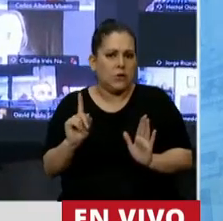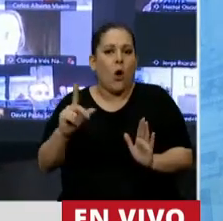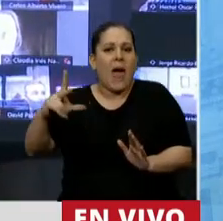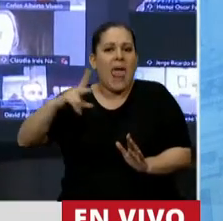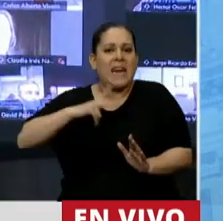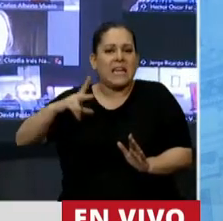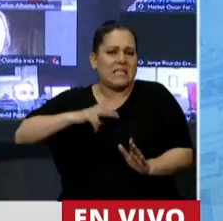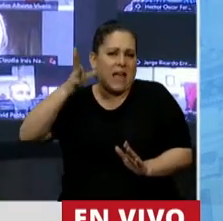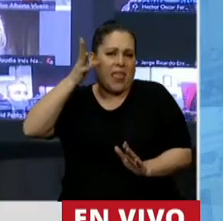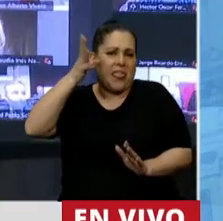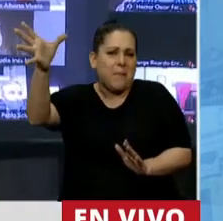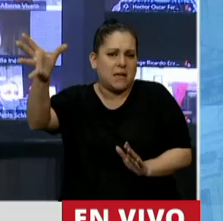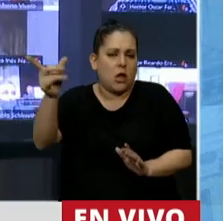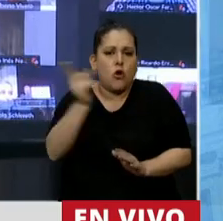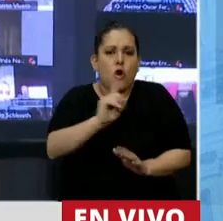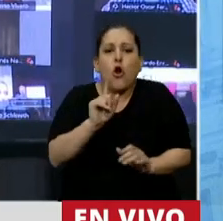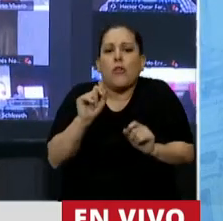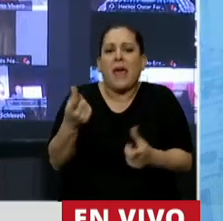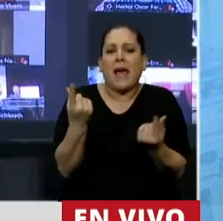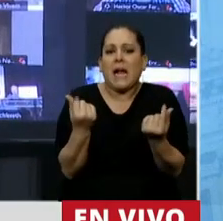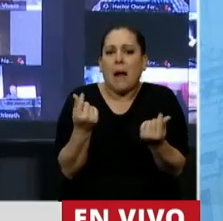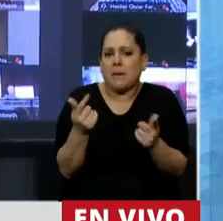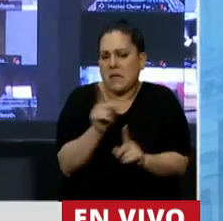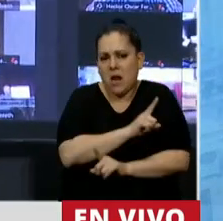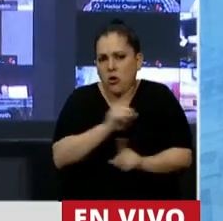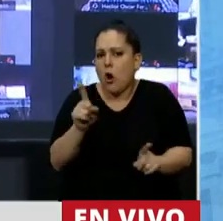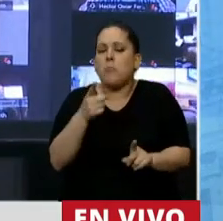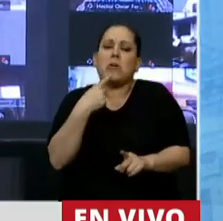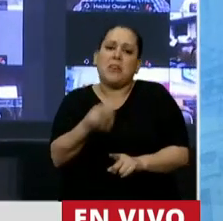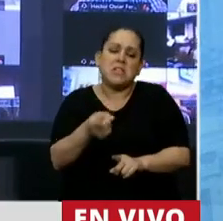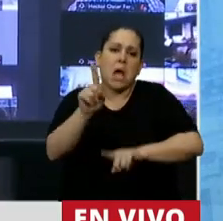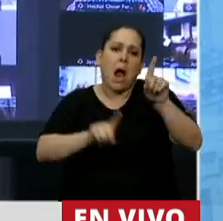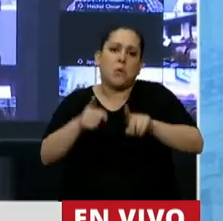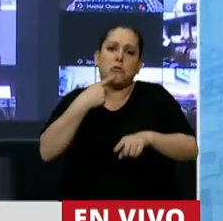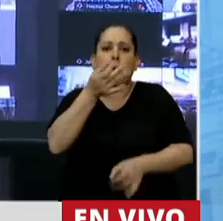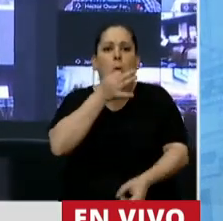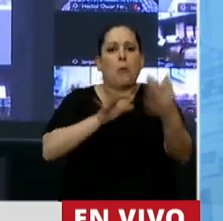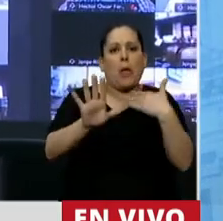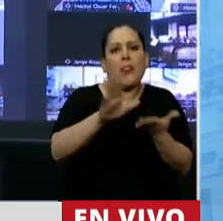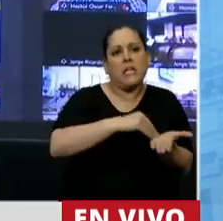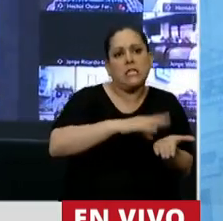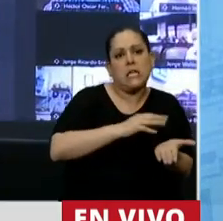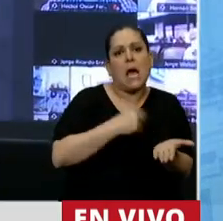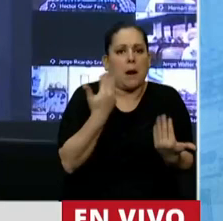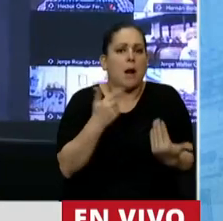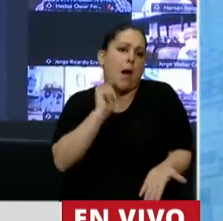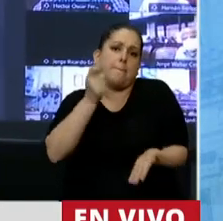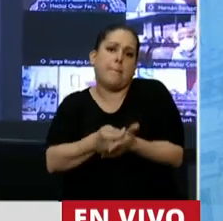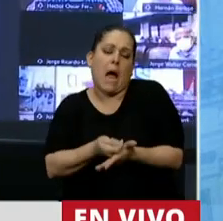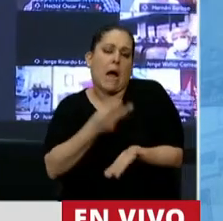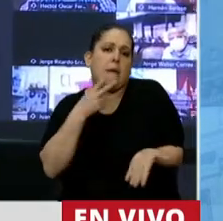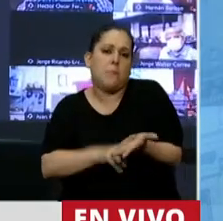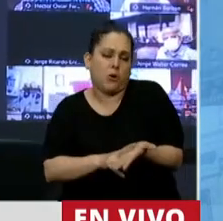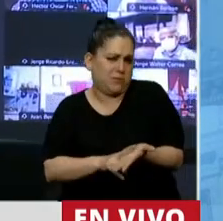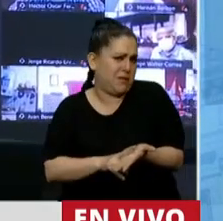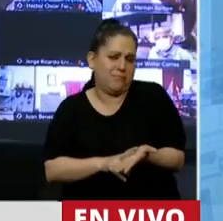riqueza, no hablamos de capital, porque alguien dijo que iban a tener que vender su capital y sus tierras para poder pagar este impuesto.